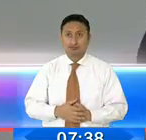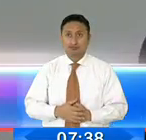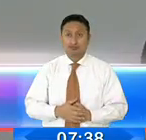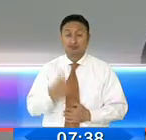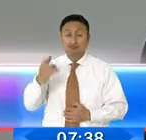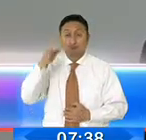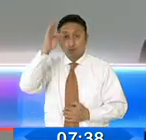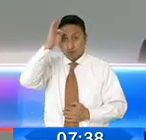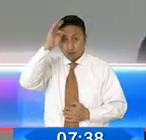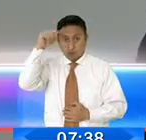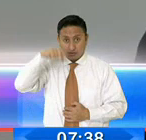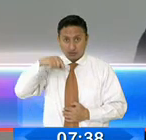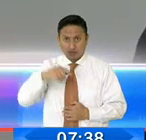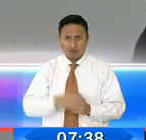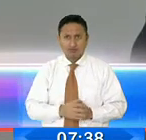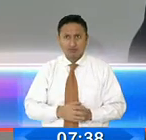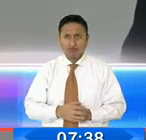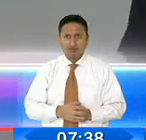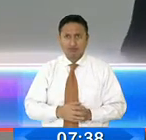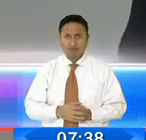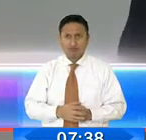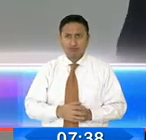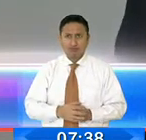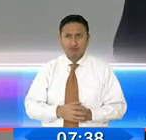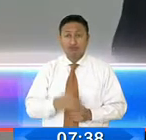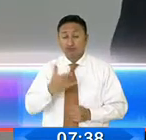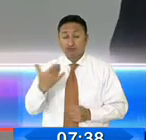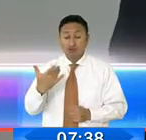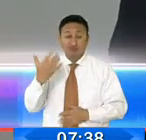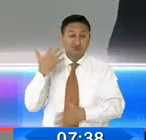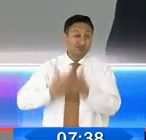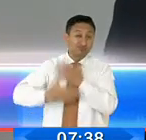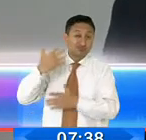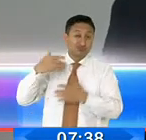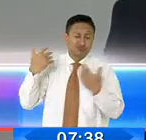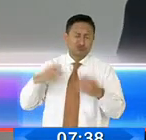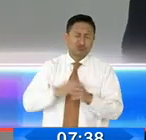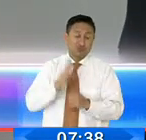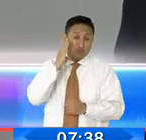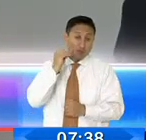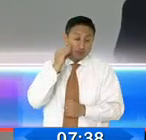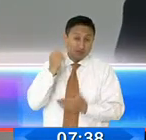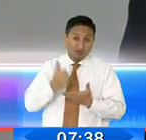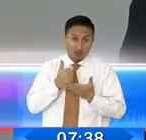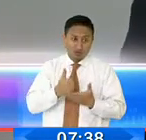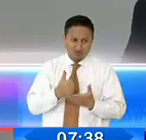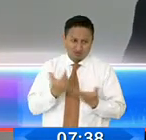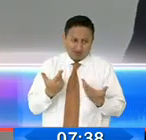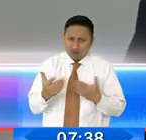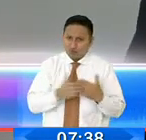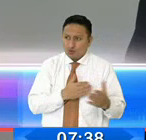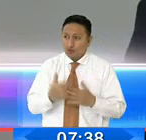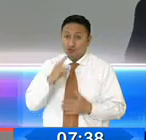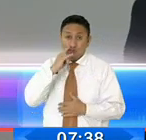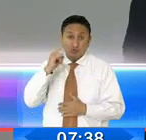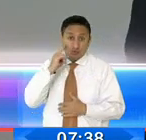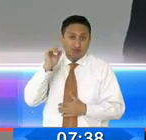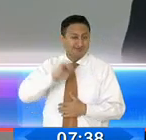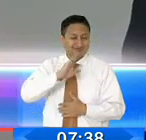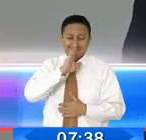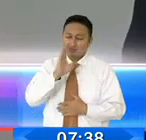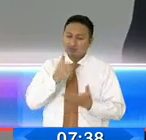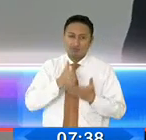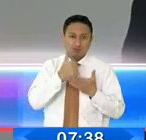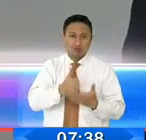ofrece esta ayuda. Ellos tienen una larga historia de ayuda, sin importar de dónde venga el niño, de qué niño